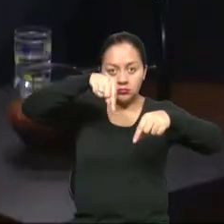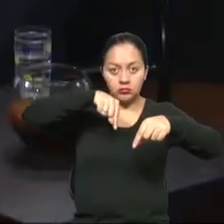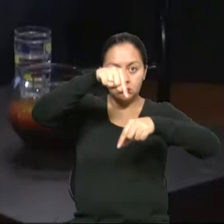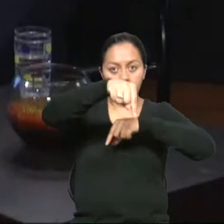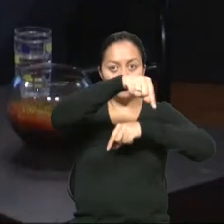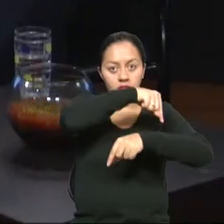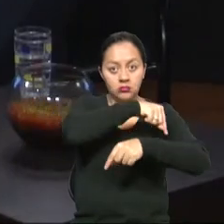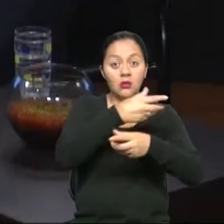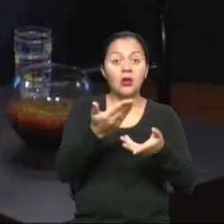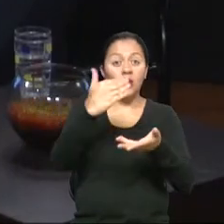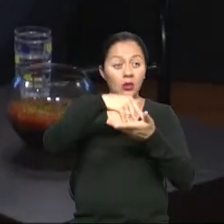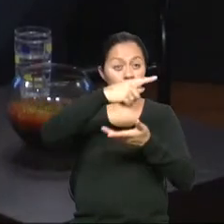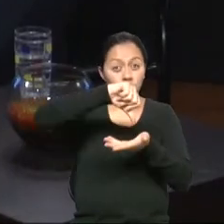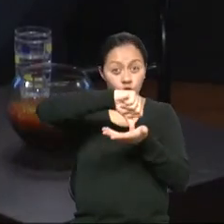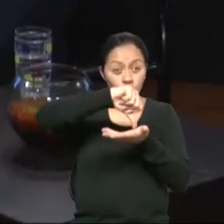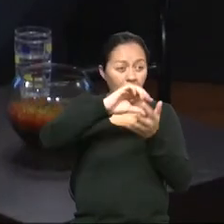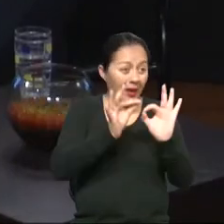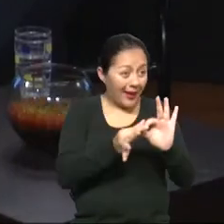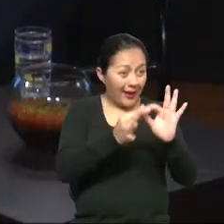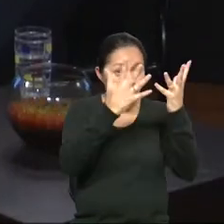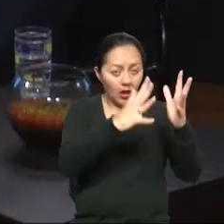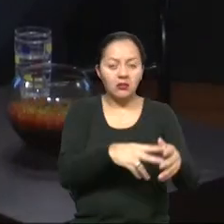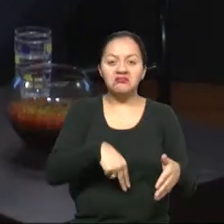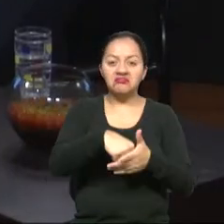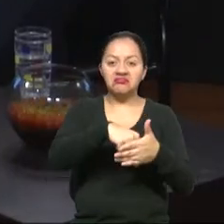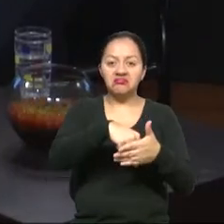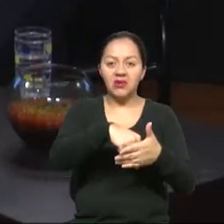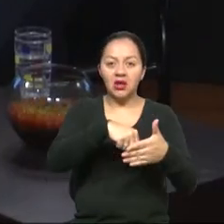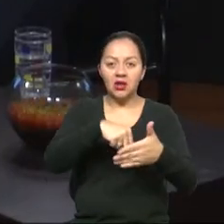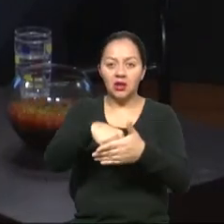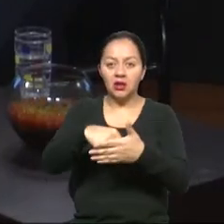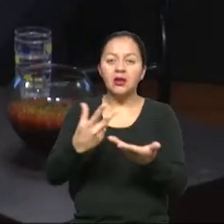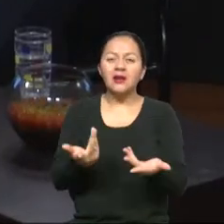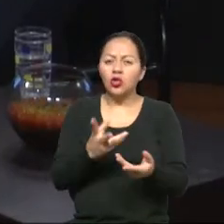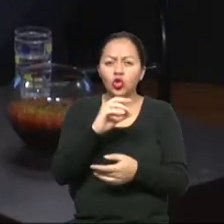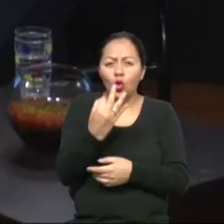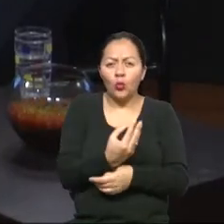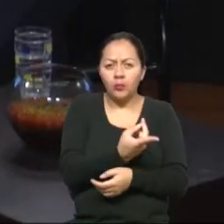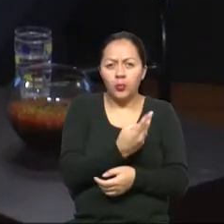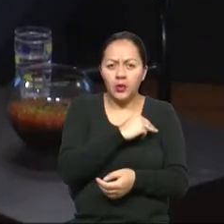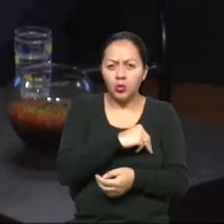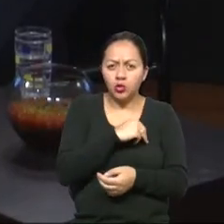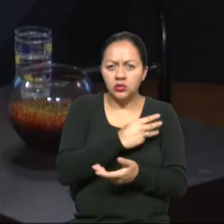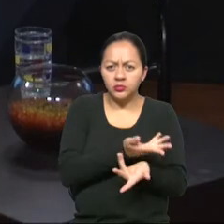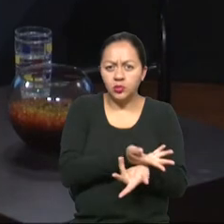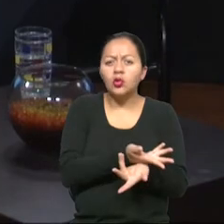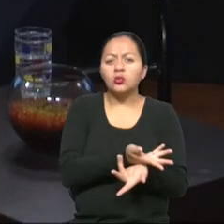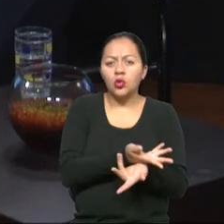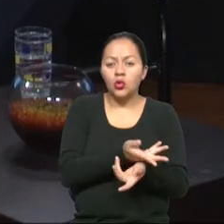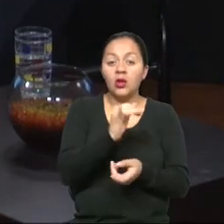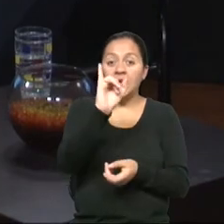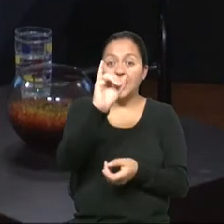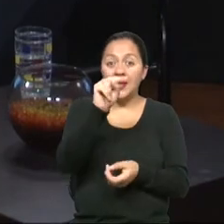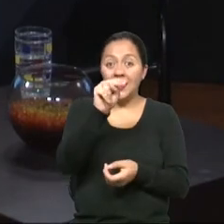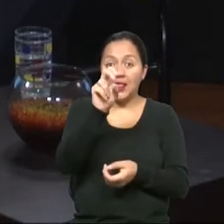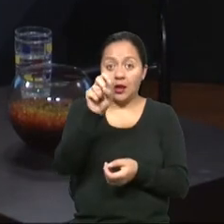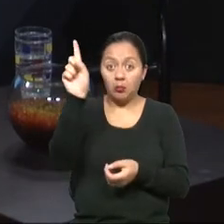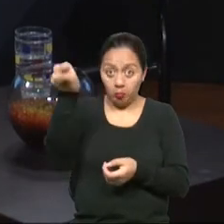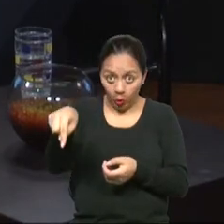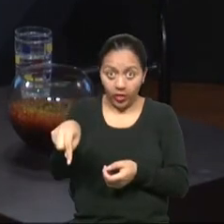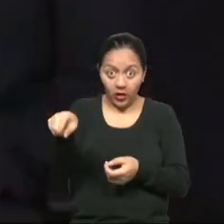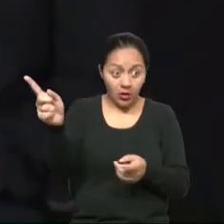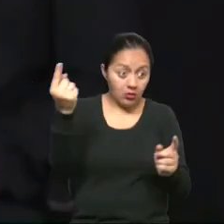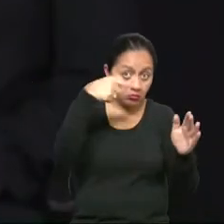las reconstrucciones de sus ciudades o las adaptaciones necesarias. ¿El INE puede a su vez intervenir en esos